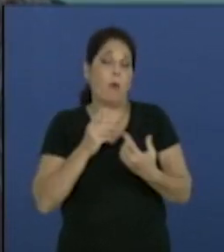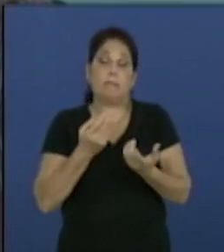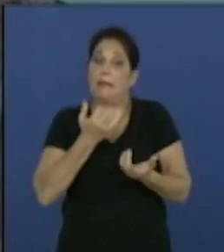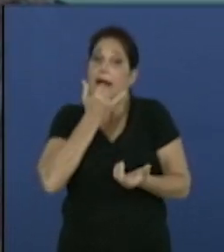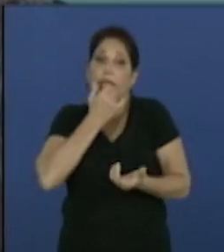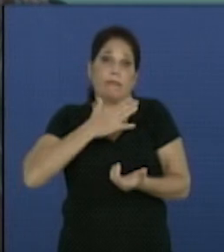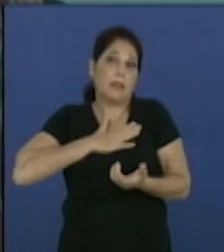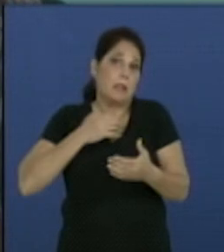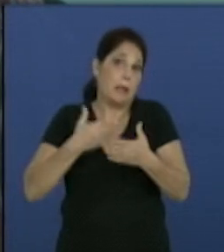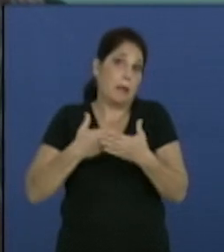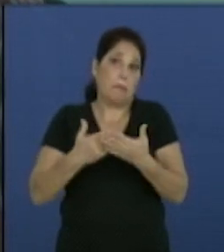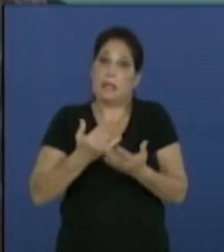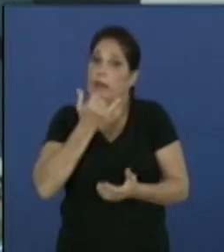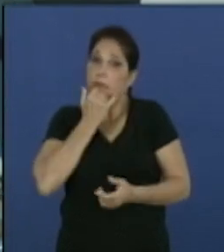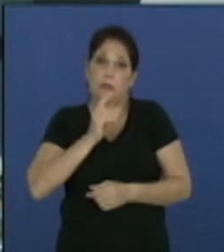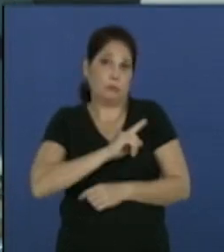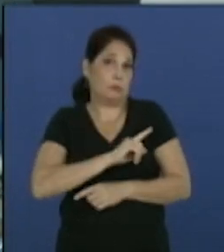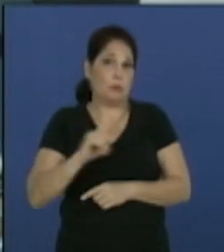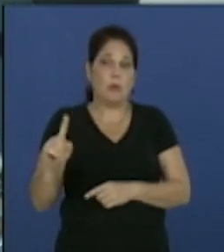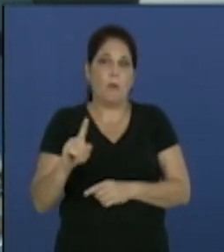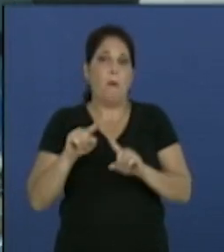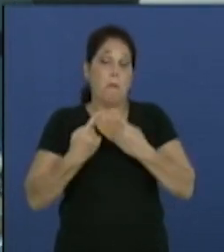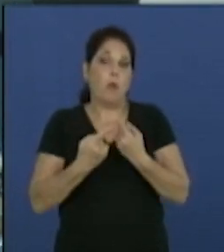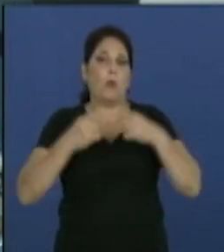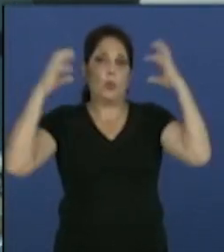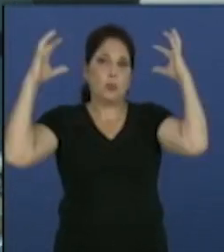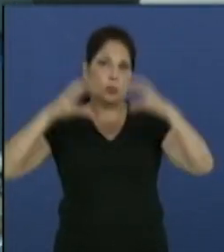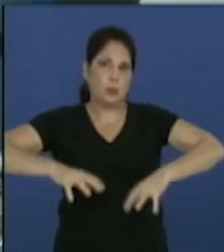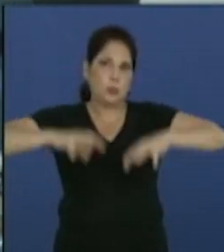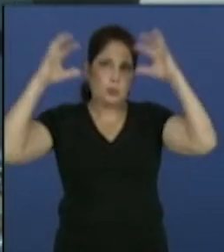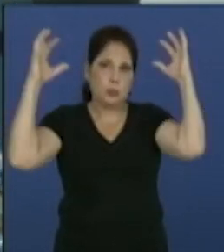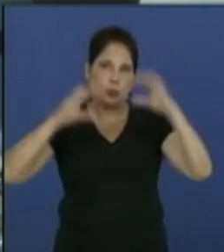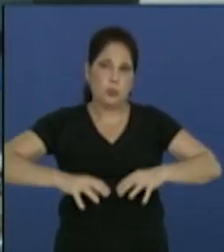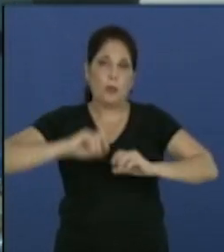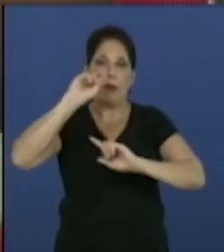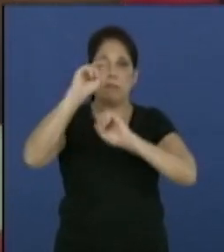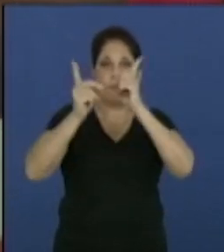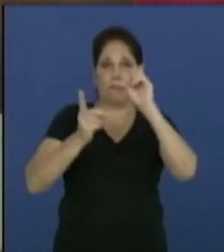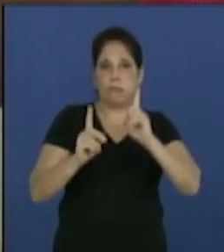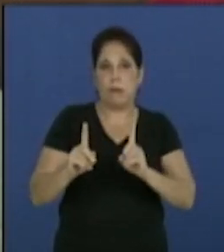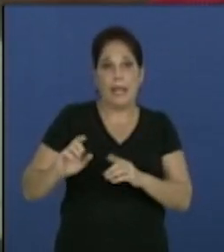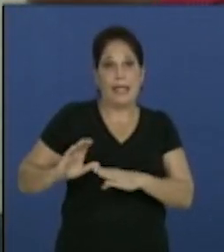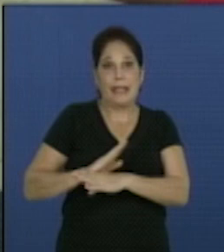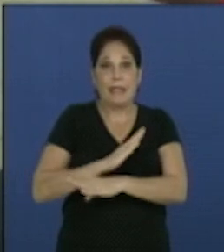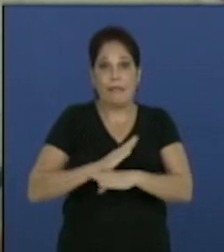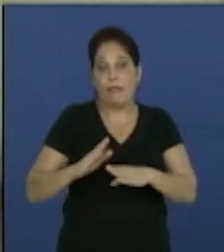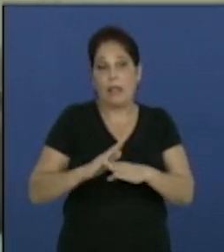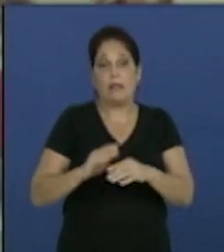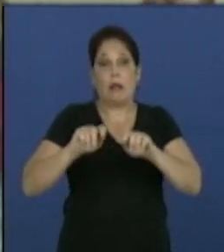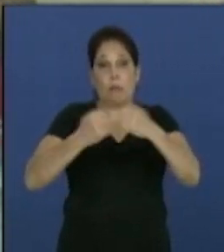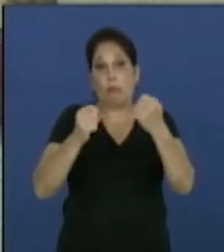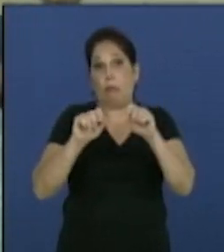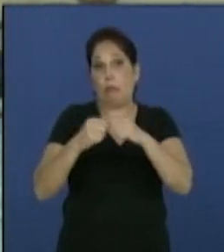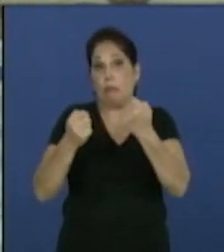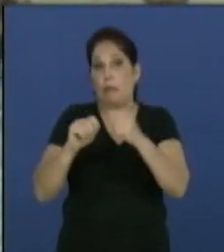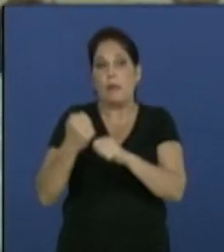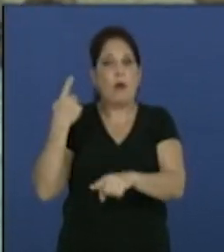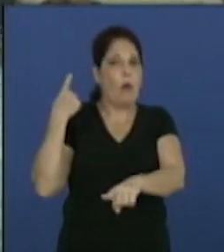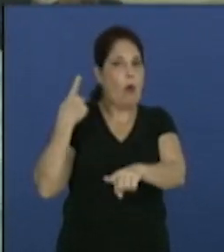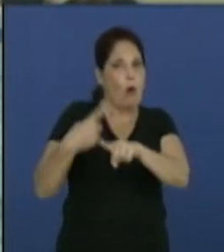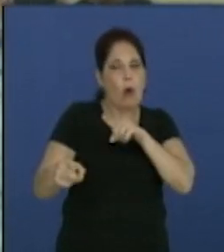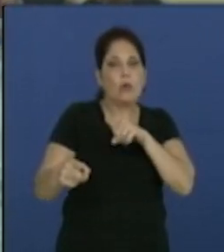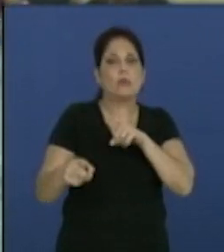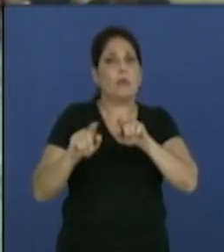voluntad de la empresa, como han sido las inclemencias del tiempo con lluvias y tormentas eléctricas que han provocado roturas, además de